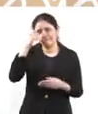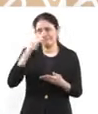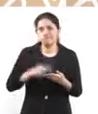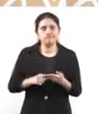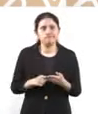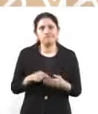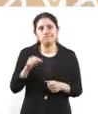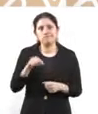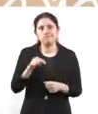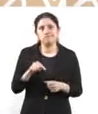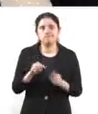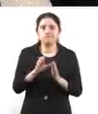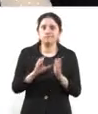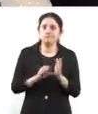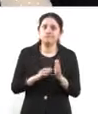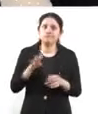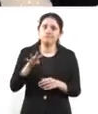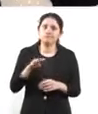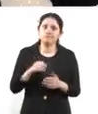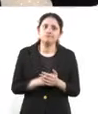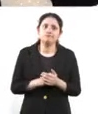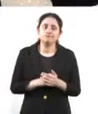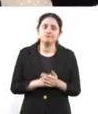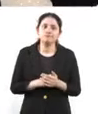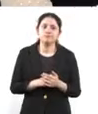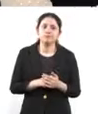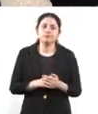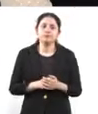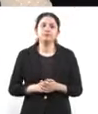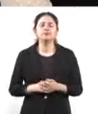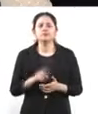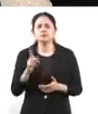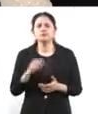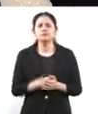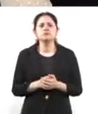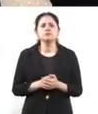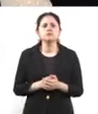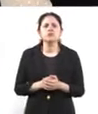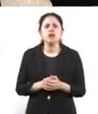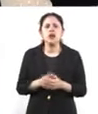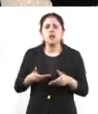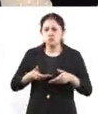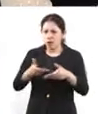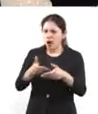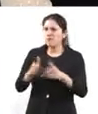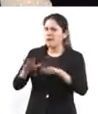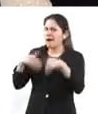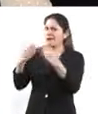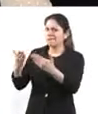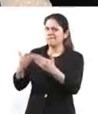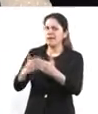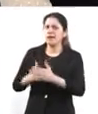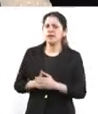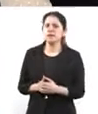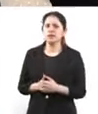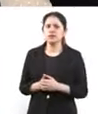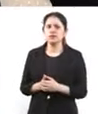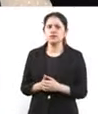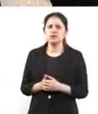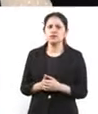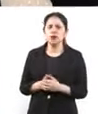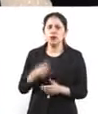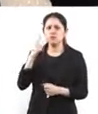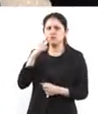constitucional. Bueno, y ahorita que tocó el tema de las calles, hoy en diario basta, pues vamos a conocer el modus